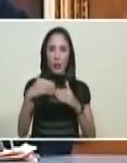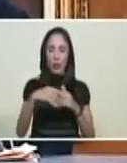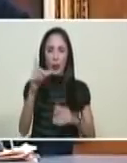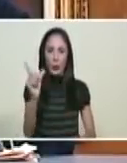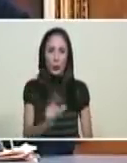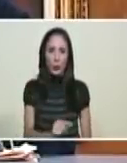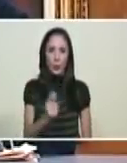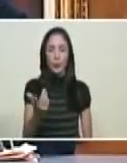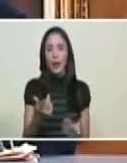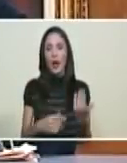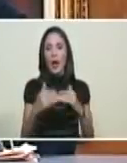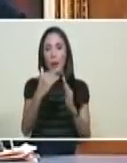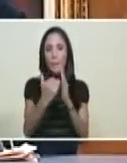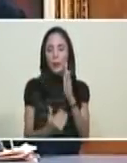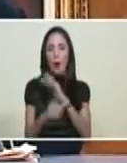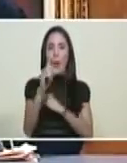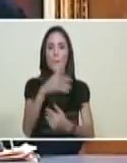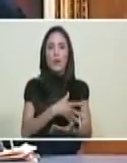reduzcanle un millón de barriles.